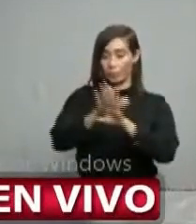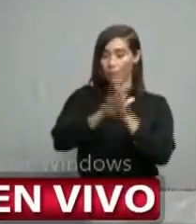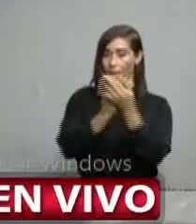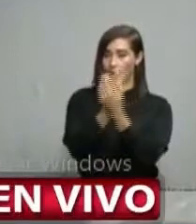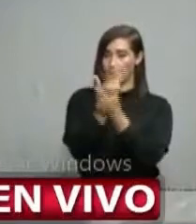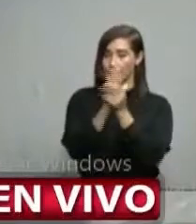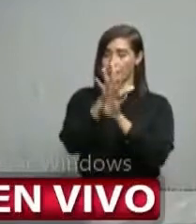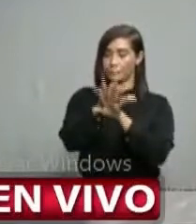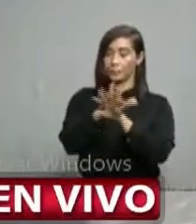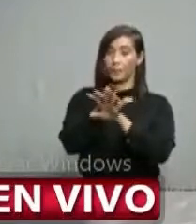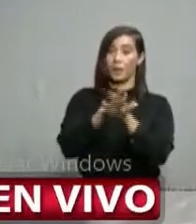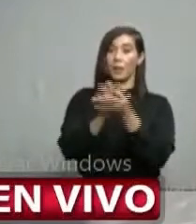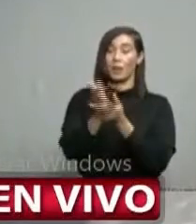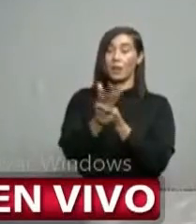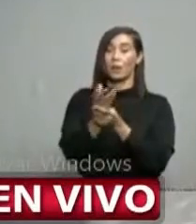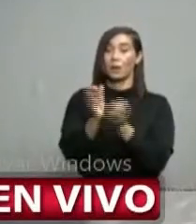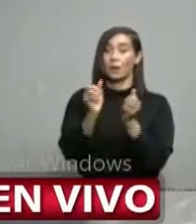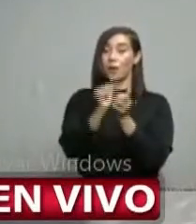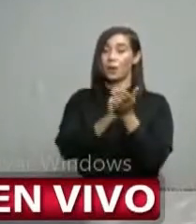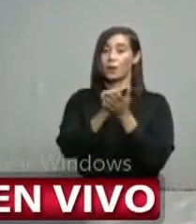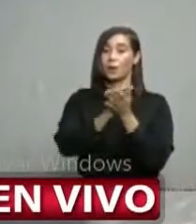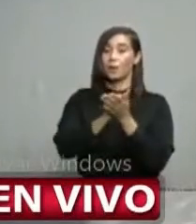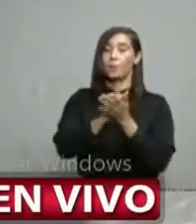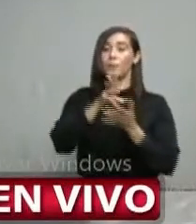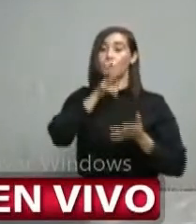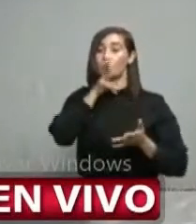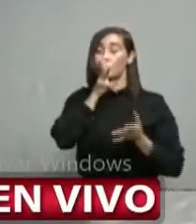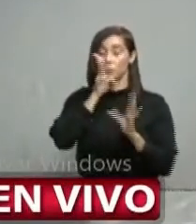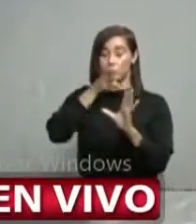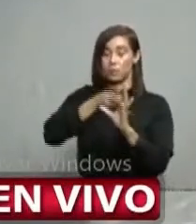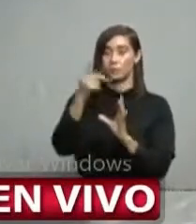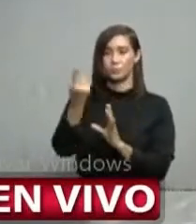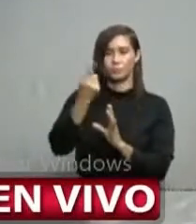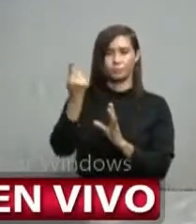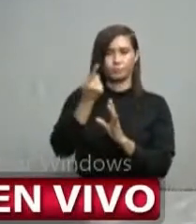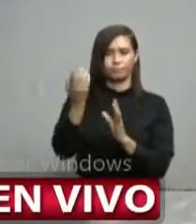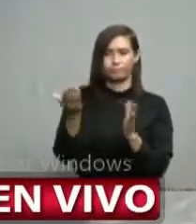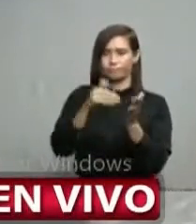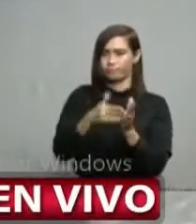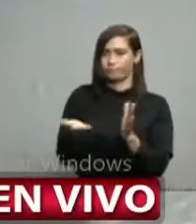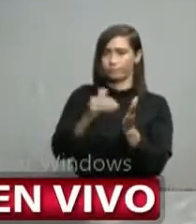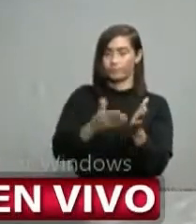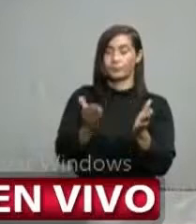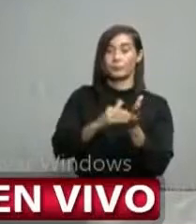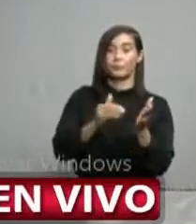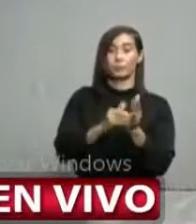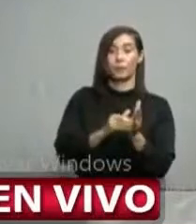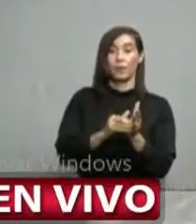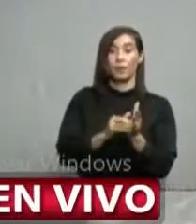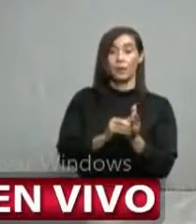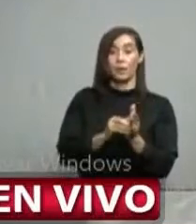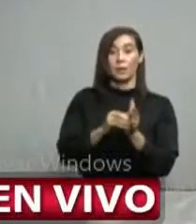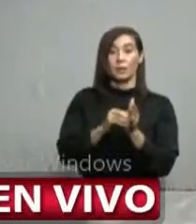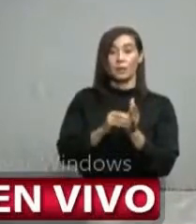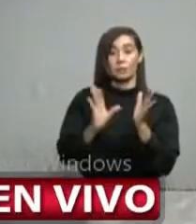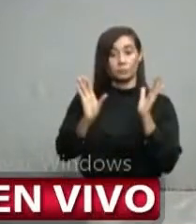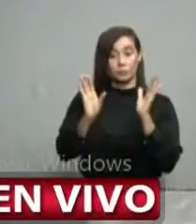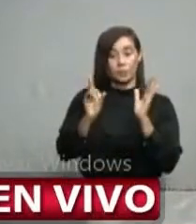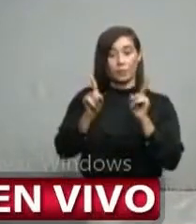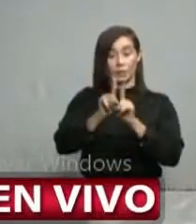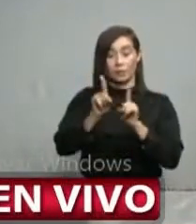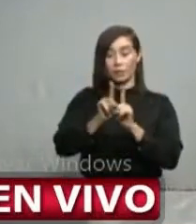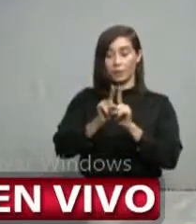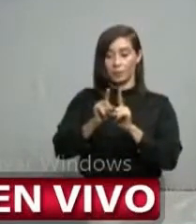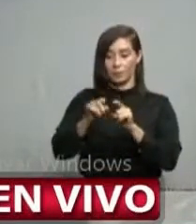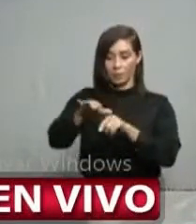jabón y agua abundante de manera frecuente, sobre todo cuando se ha estado expuesto a